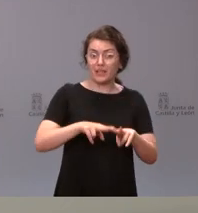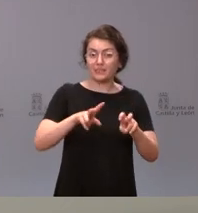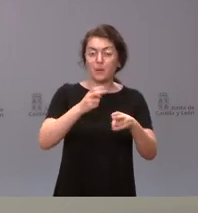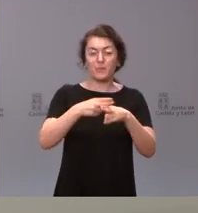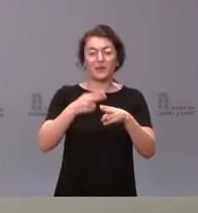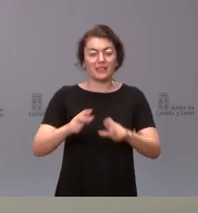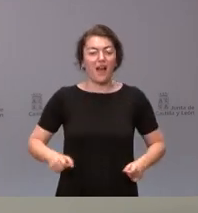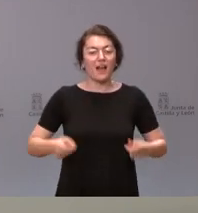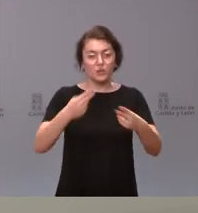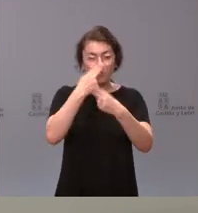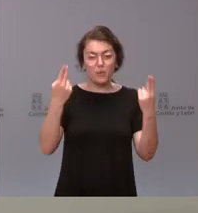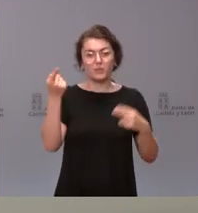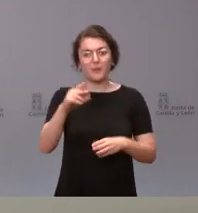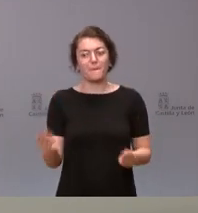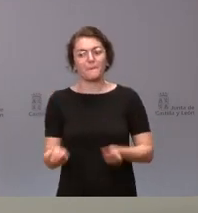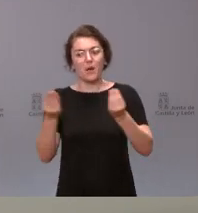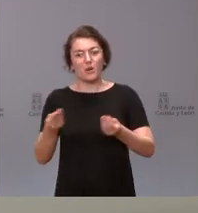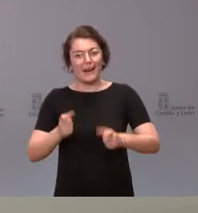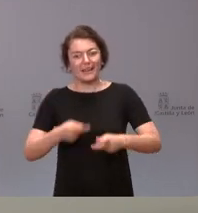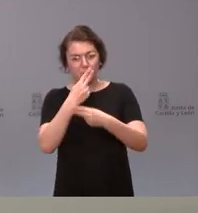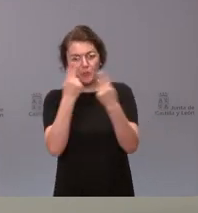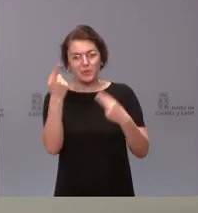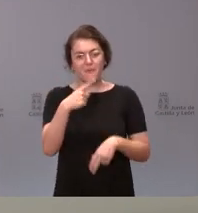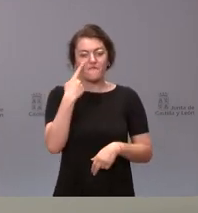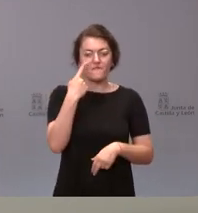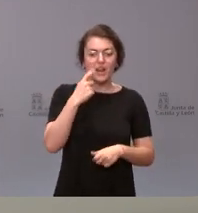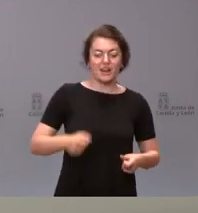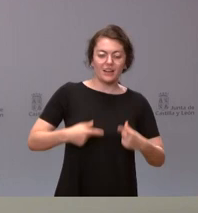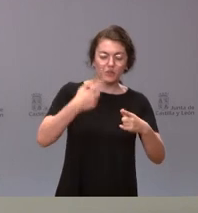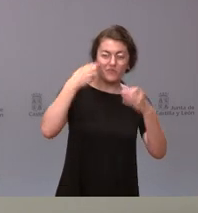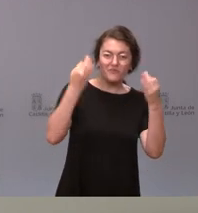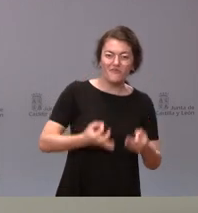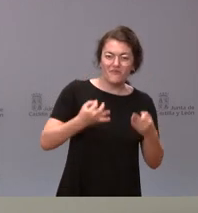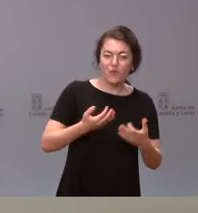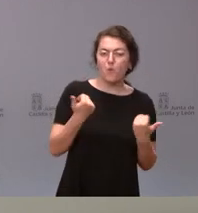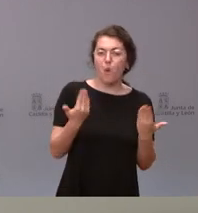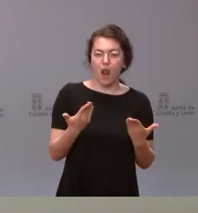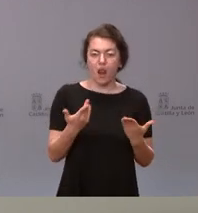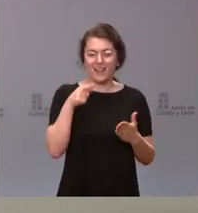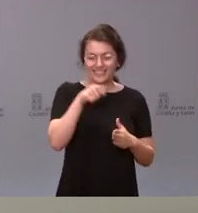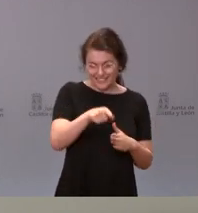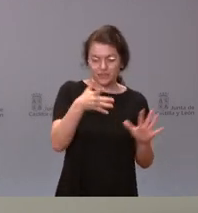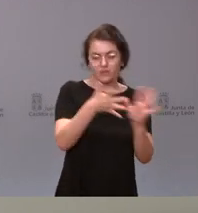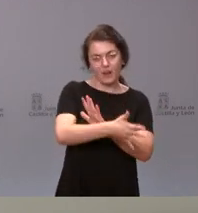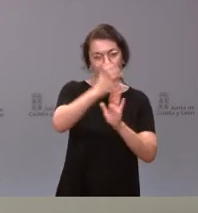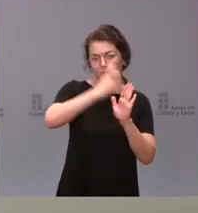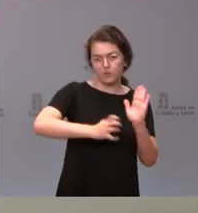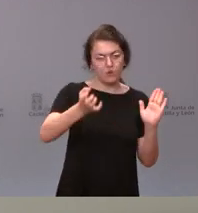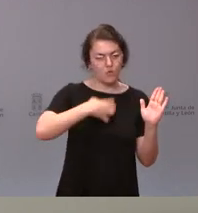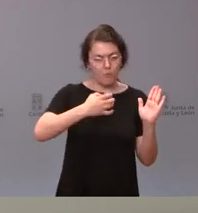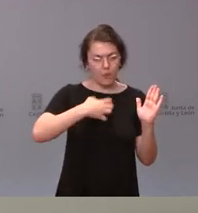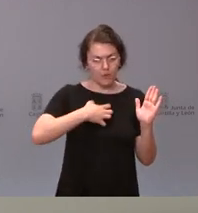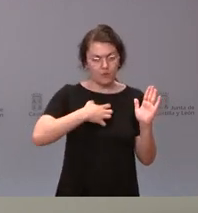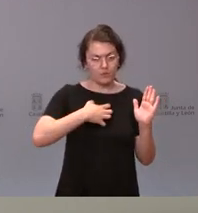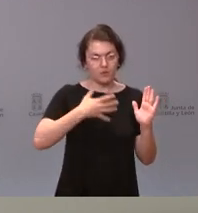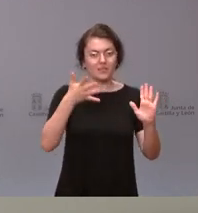gasto público y ver qué gastos son los esenciales y que no debiéramos hacer ahí ningún recorte ni ningún ajuste,